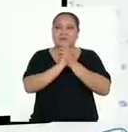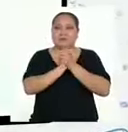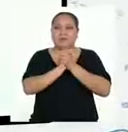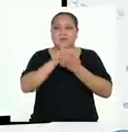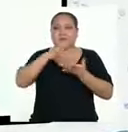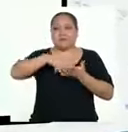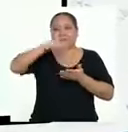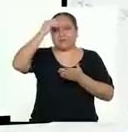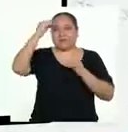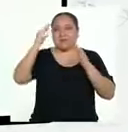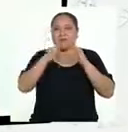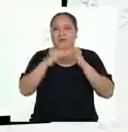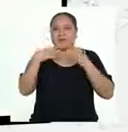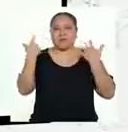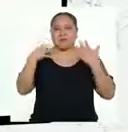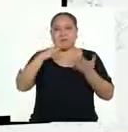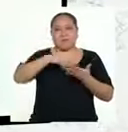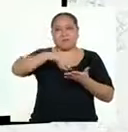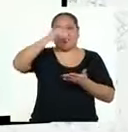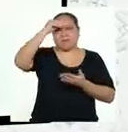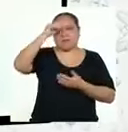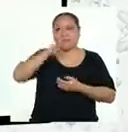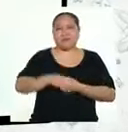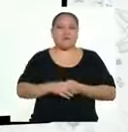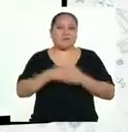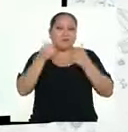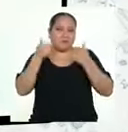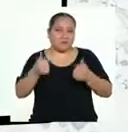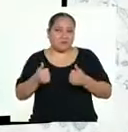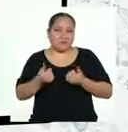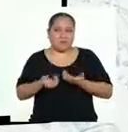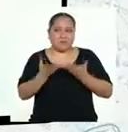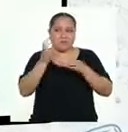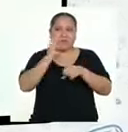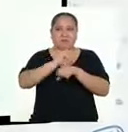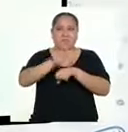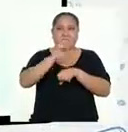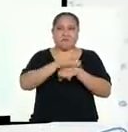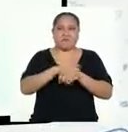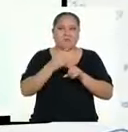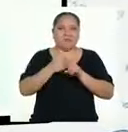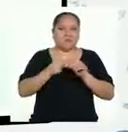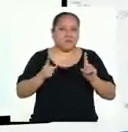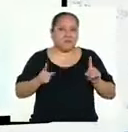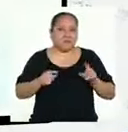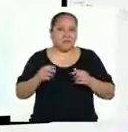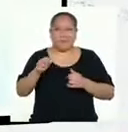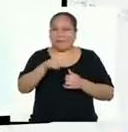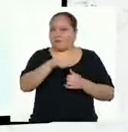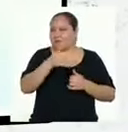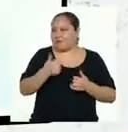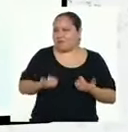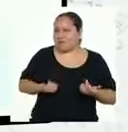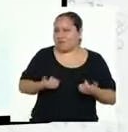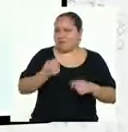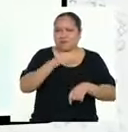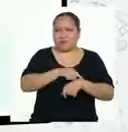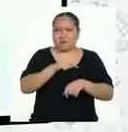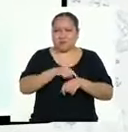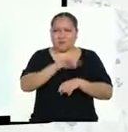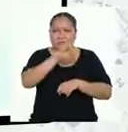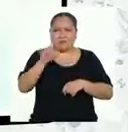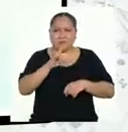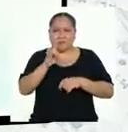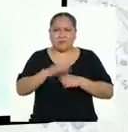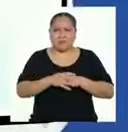de Aprendo en Casa. Ya aprendimos que es muy útil para brindar recomendaciones. Pero, ¿en qué otro momento podemos emplear